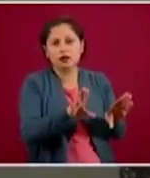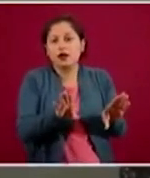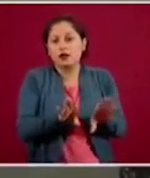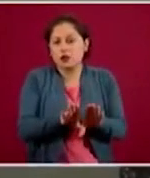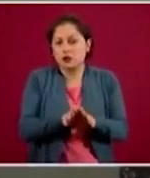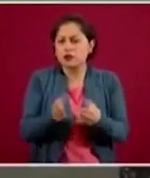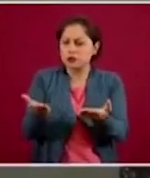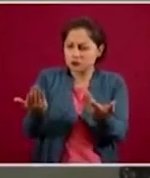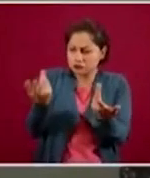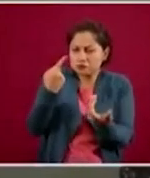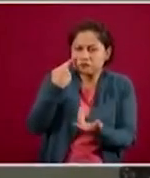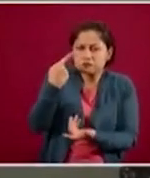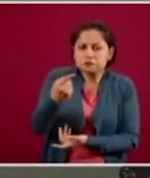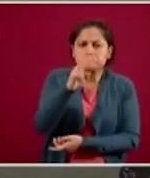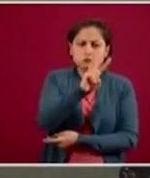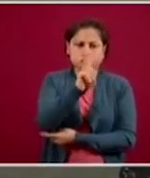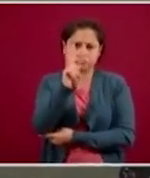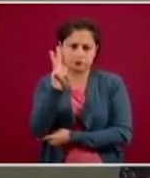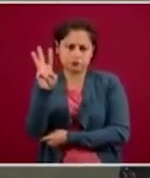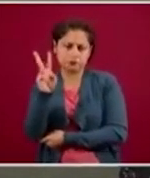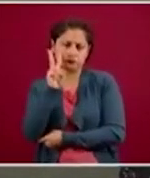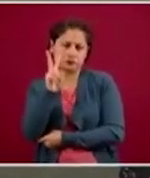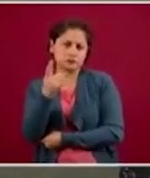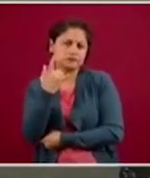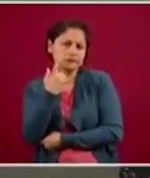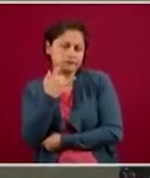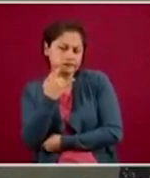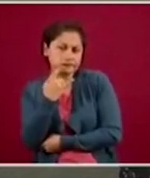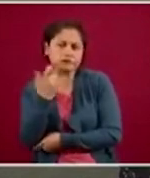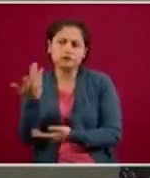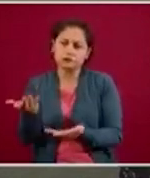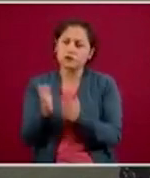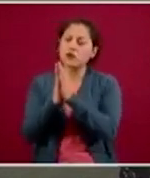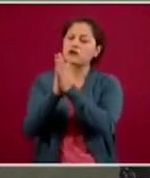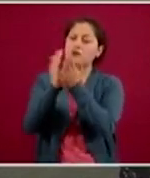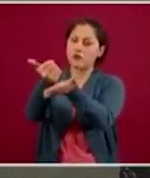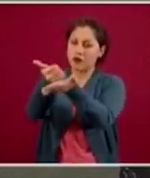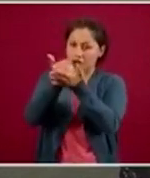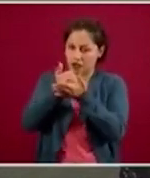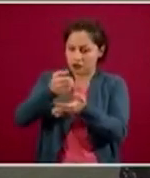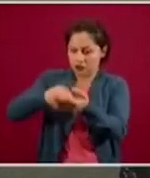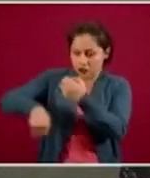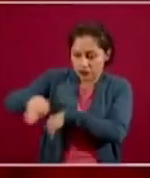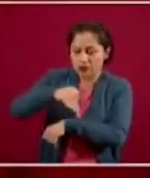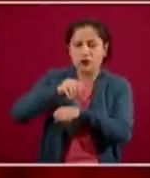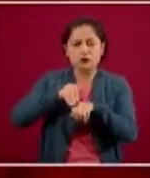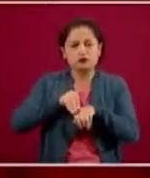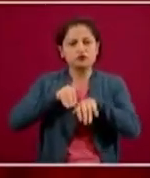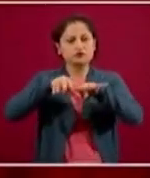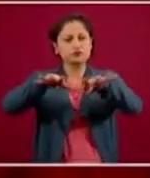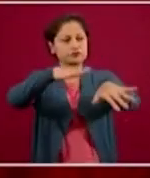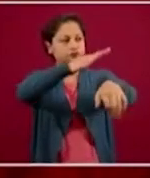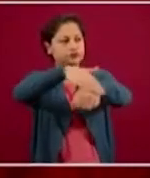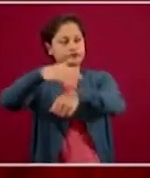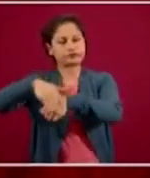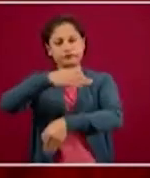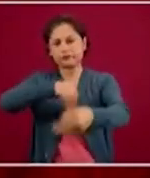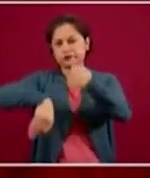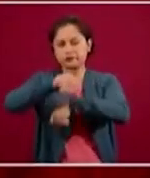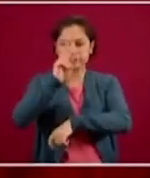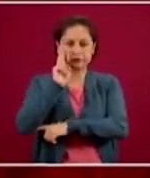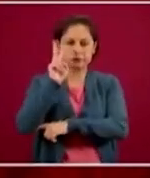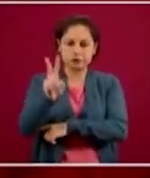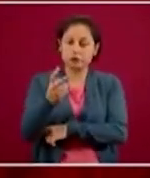Los invitamos a visitar esta página. Pedimos su ayuda para que nos ayuden a difundir esto. Este ha sido un trabajo titánico y formidable que ha